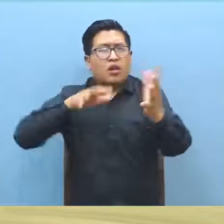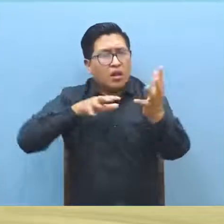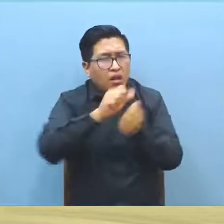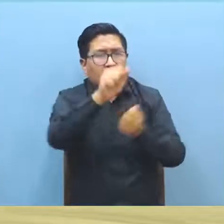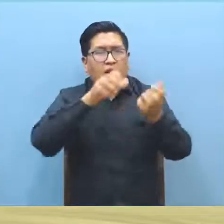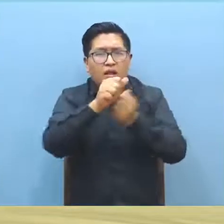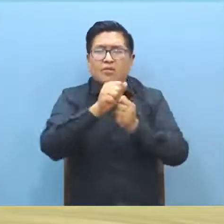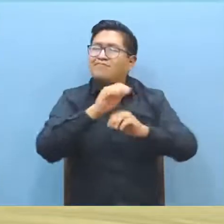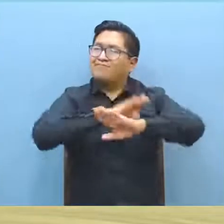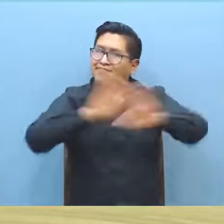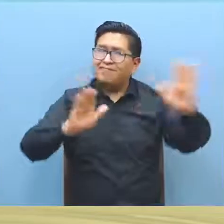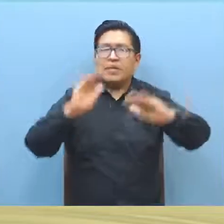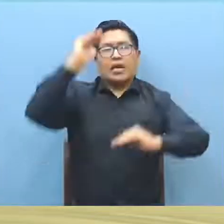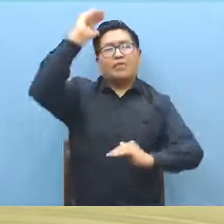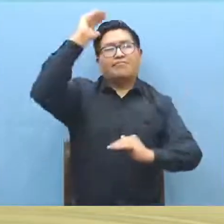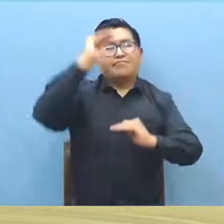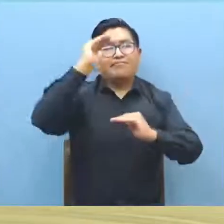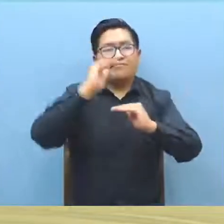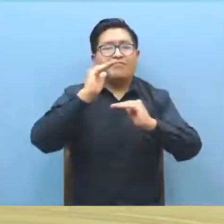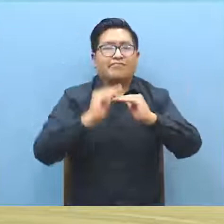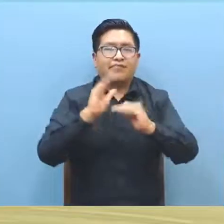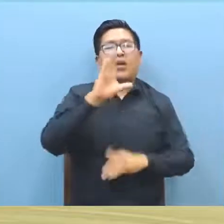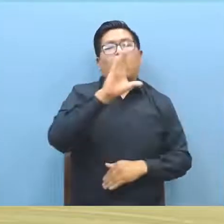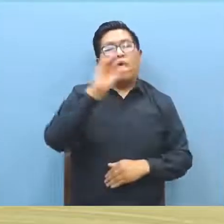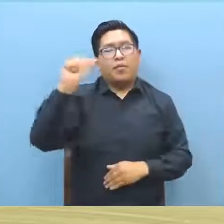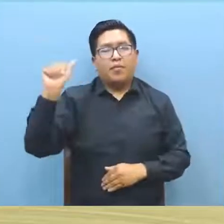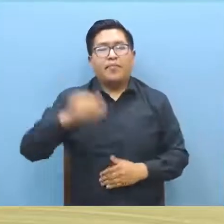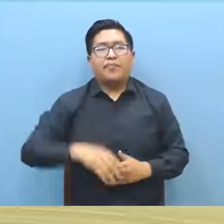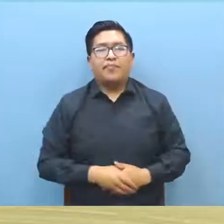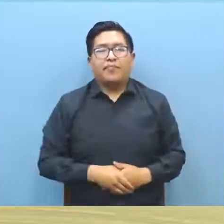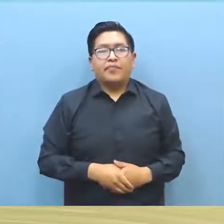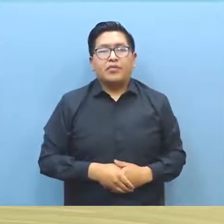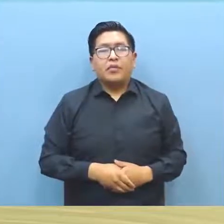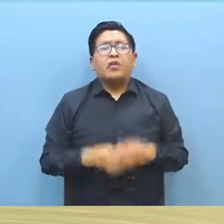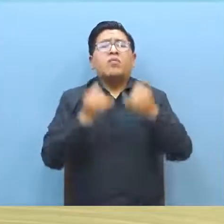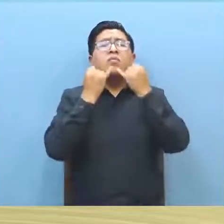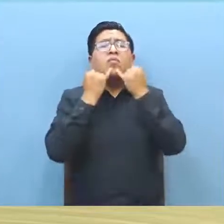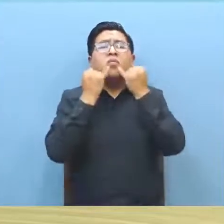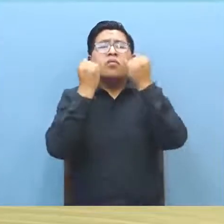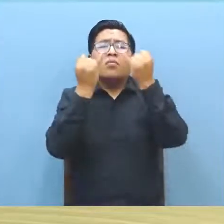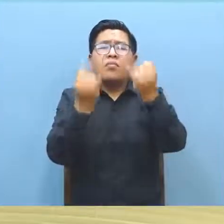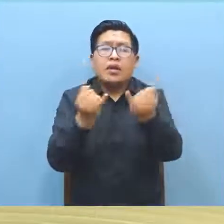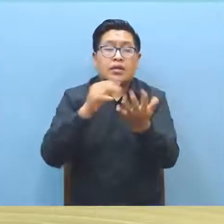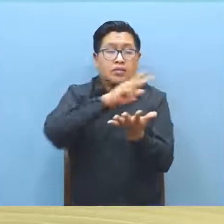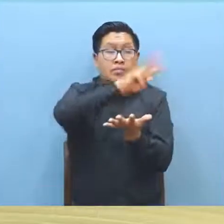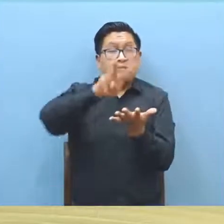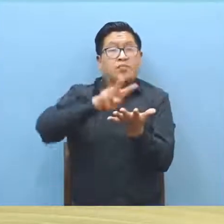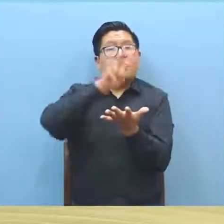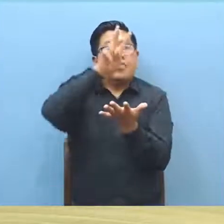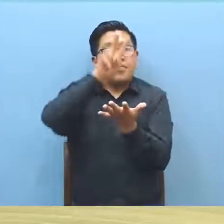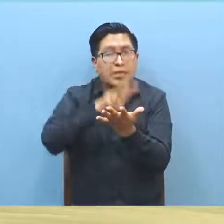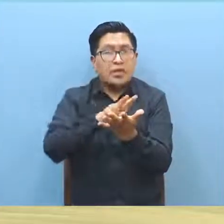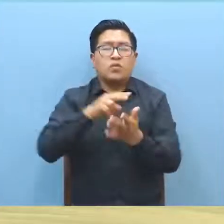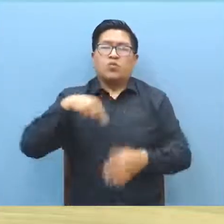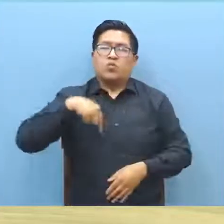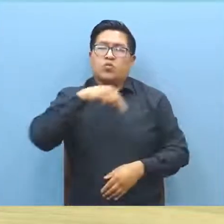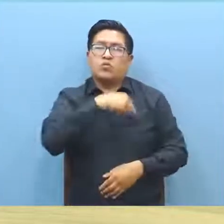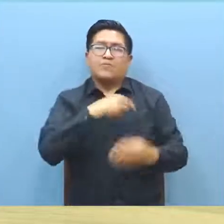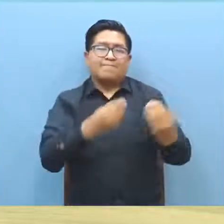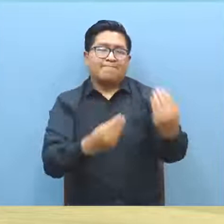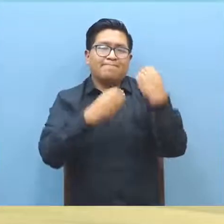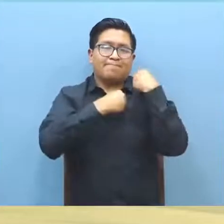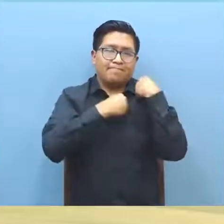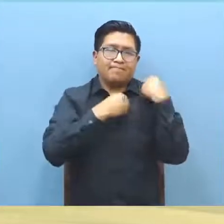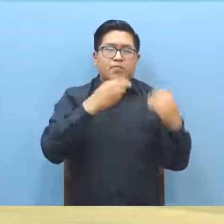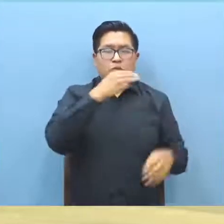disminuya en cada municipio y en el departamento. Quiero informar a la población de Vinto y a la población de Cochabamba que como municipio de